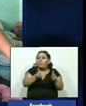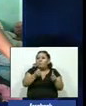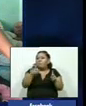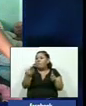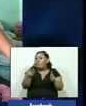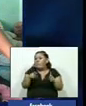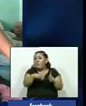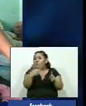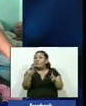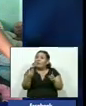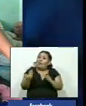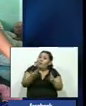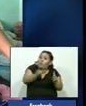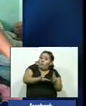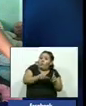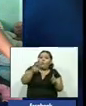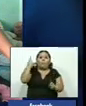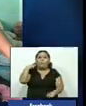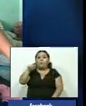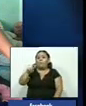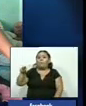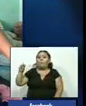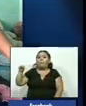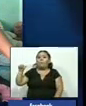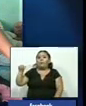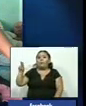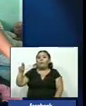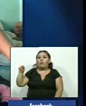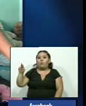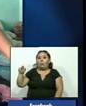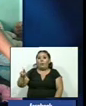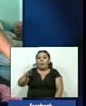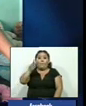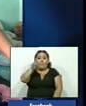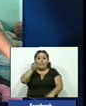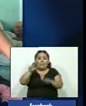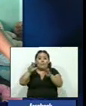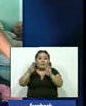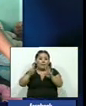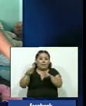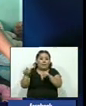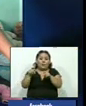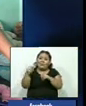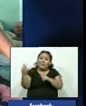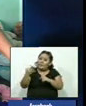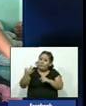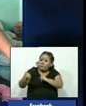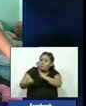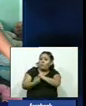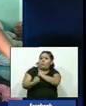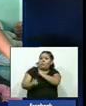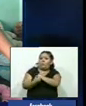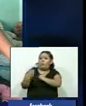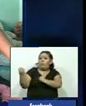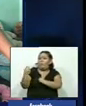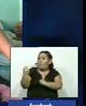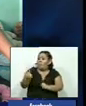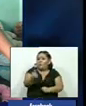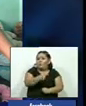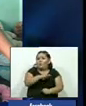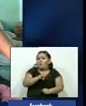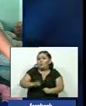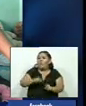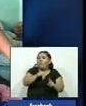necesita ayuda nos referimos a Manuel Enrique Chacón él tiene 27 años y urge del apoyo de todos nosotros de todos los salvadoreños